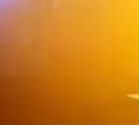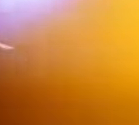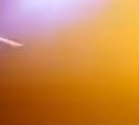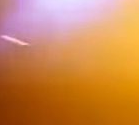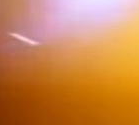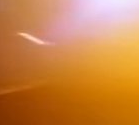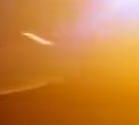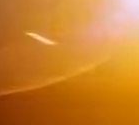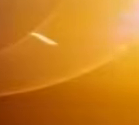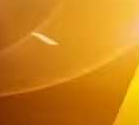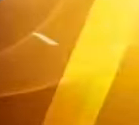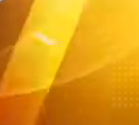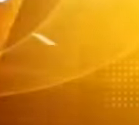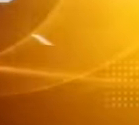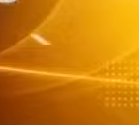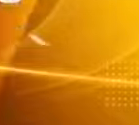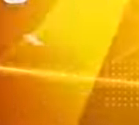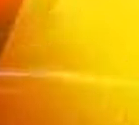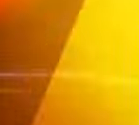306.